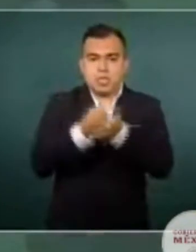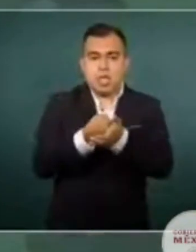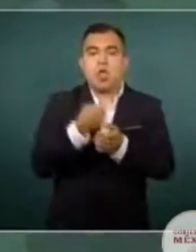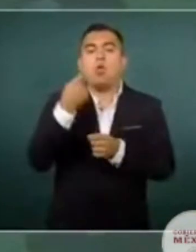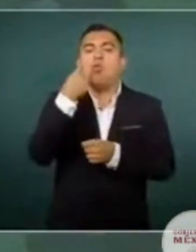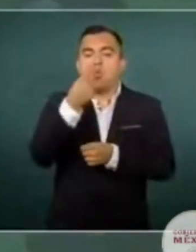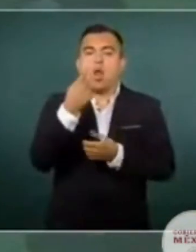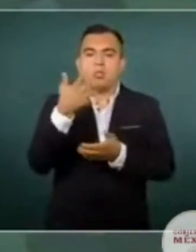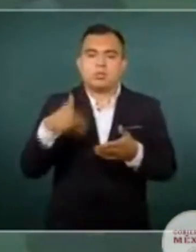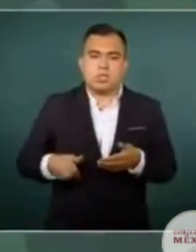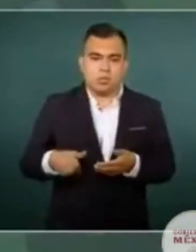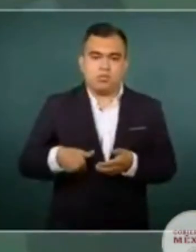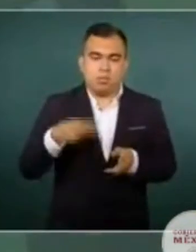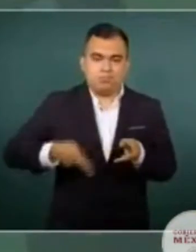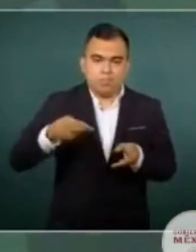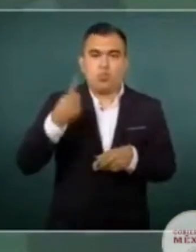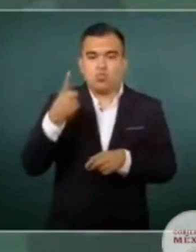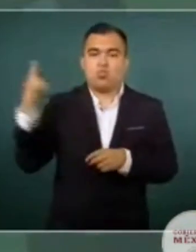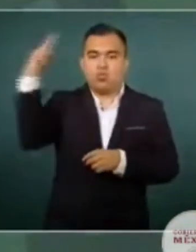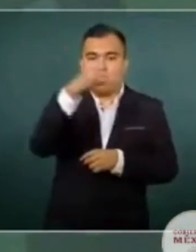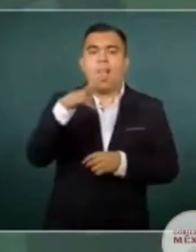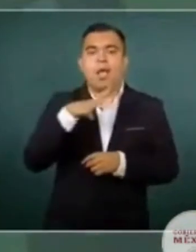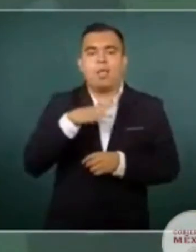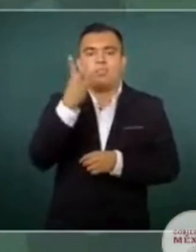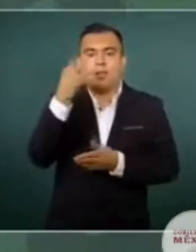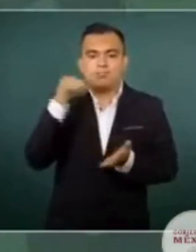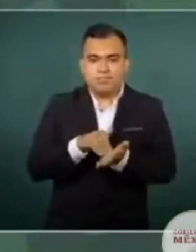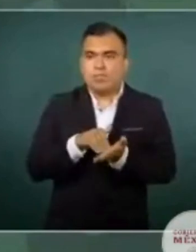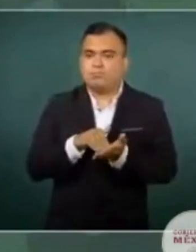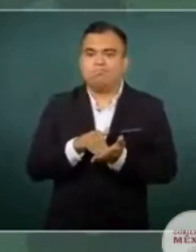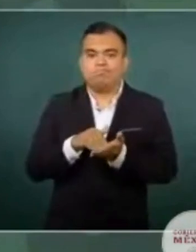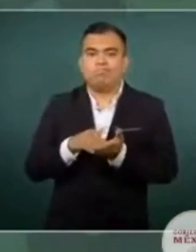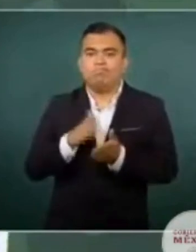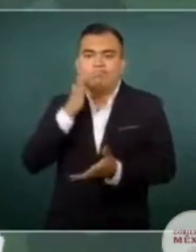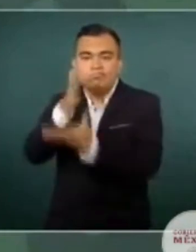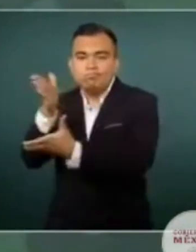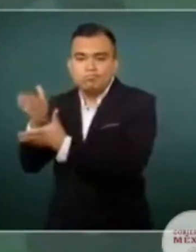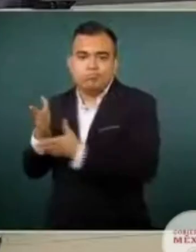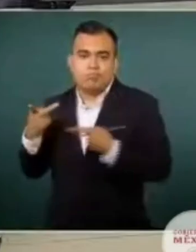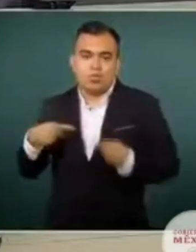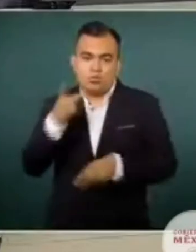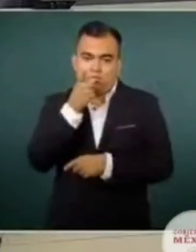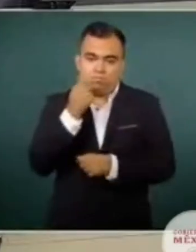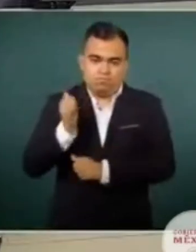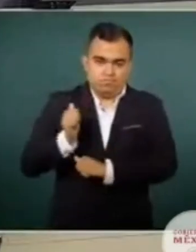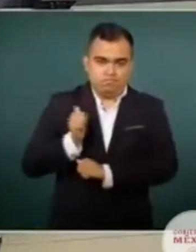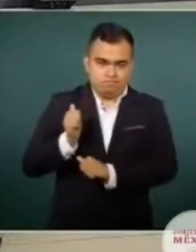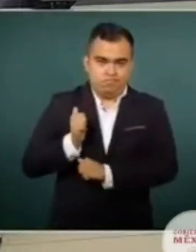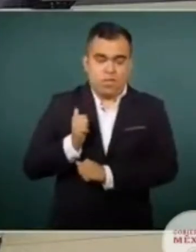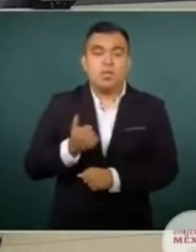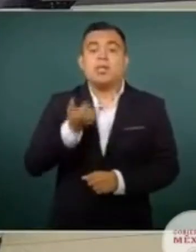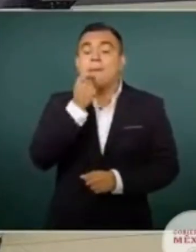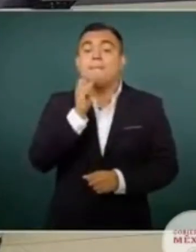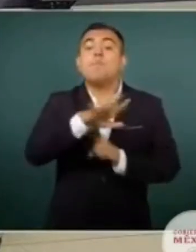empleándose más de tres mil elementos y 279 vehículos. En cuanto a búsqueda y rescate,